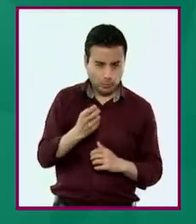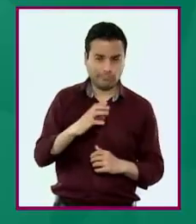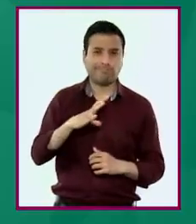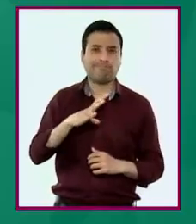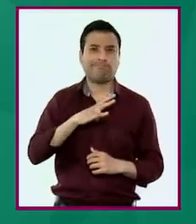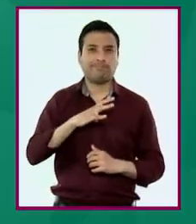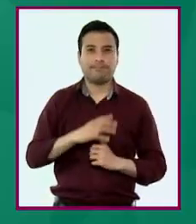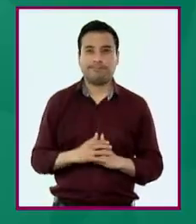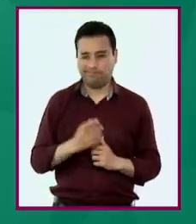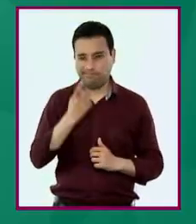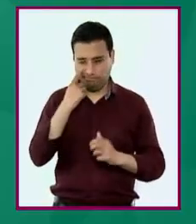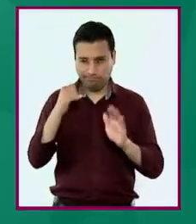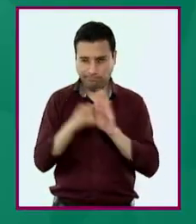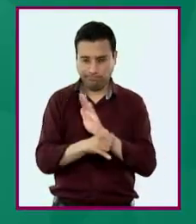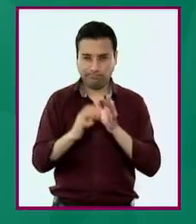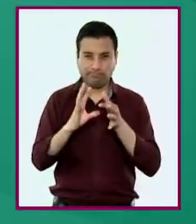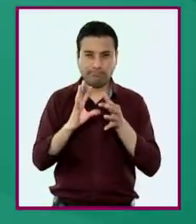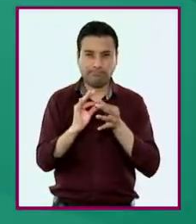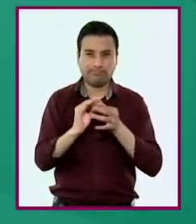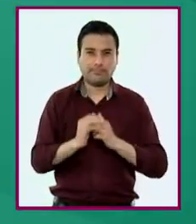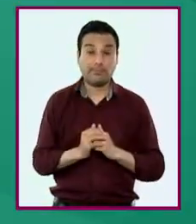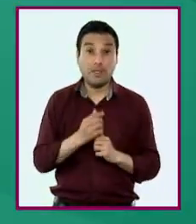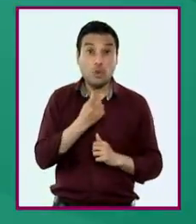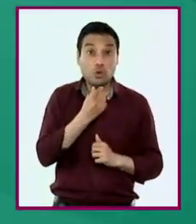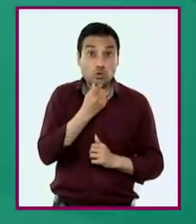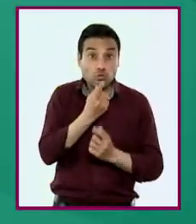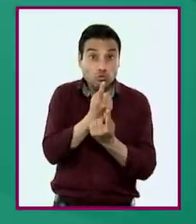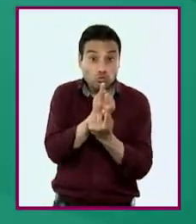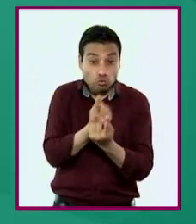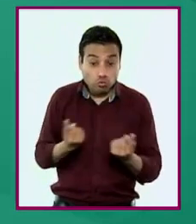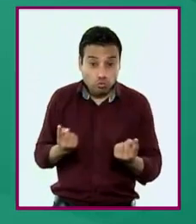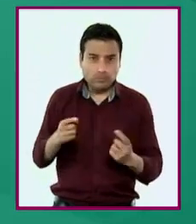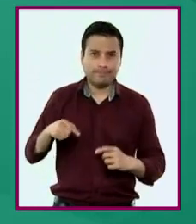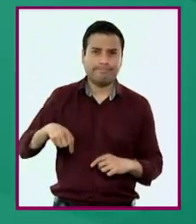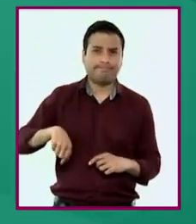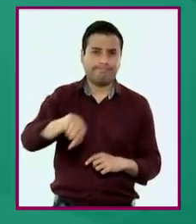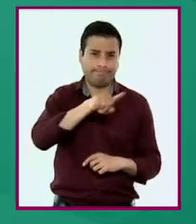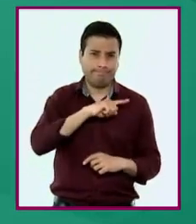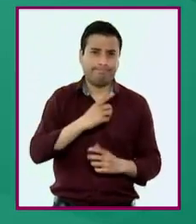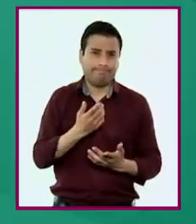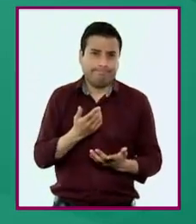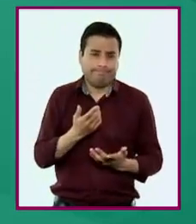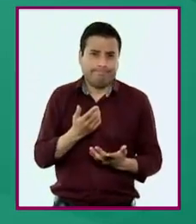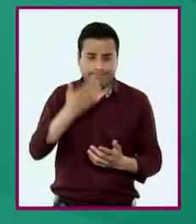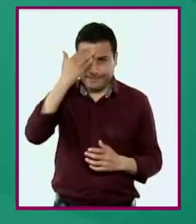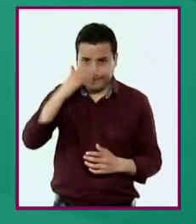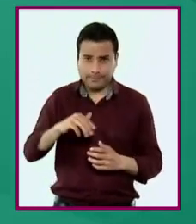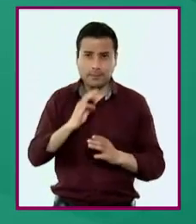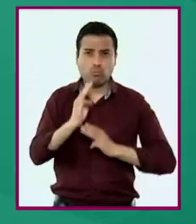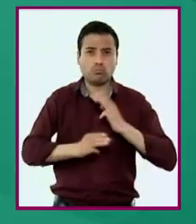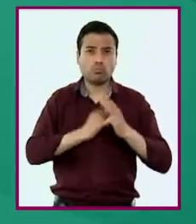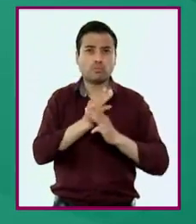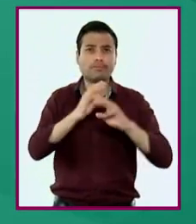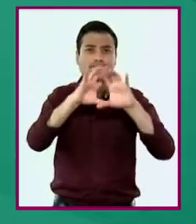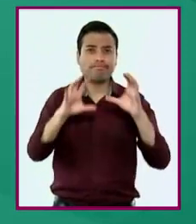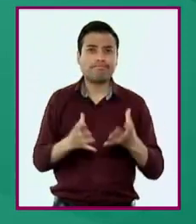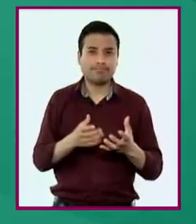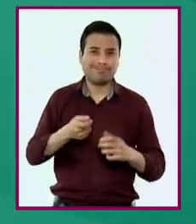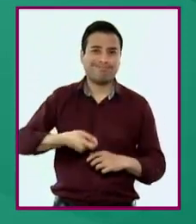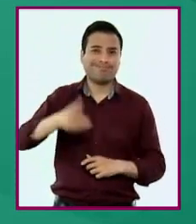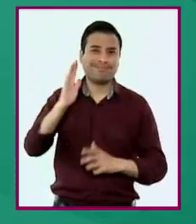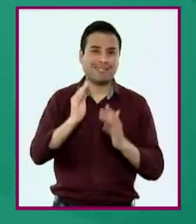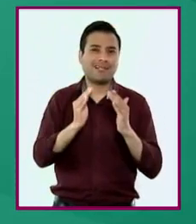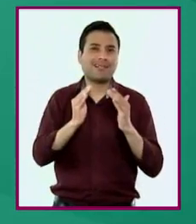conozcamos más acerca de estos aspectos. Las niñas y los niños comprenderán que nuestra casa común, la tierra en la que